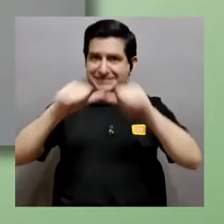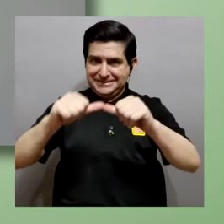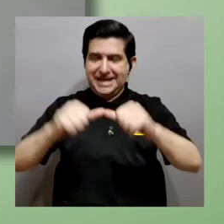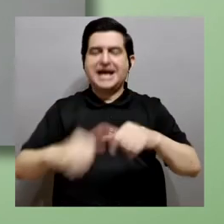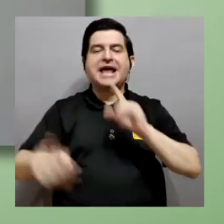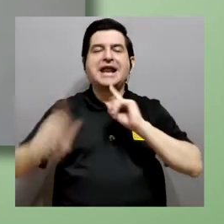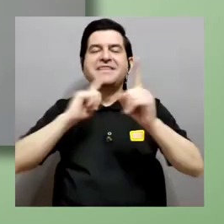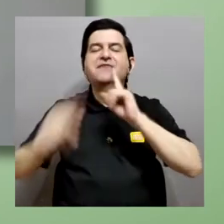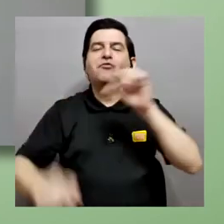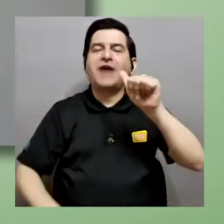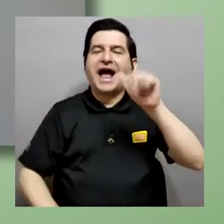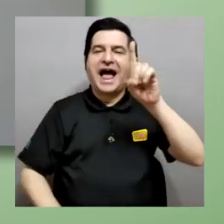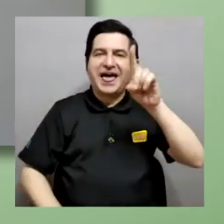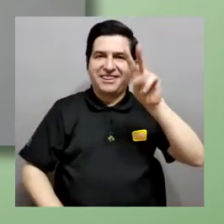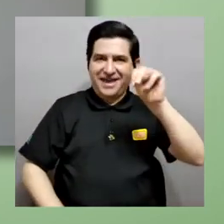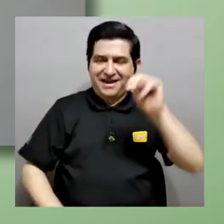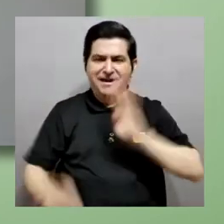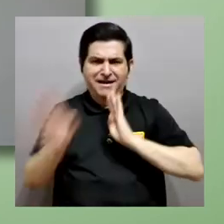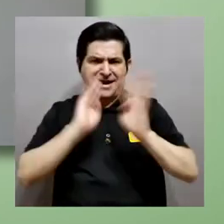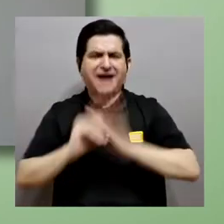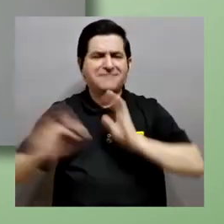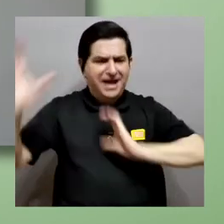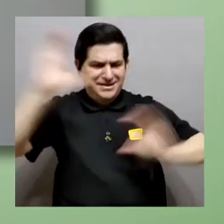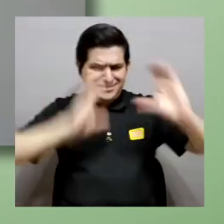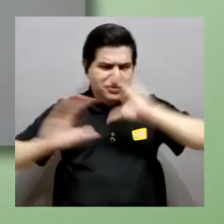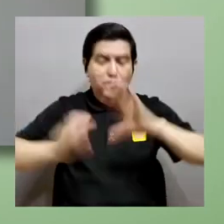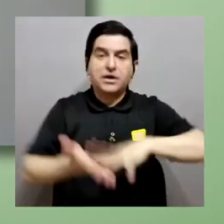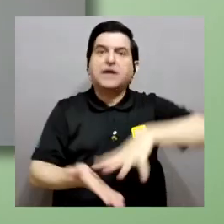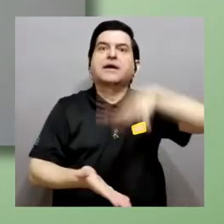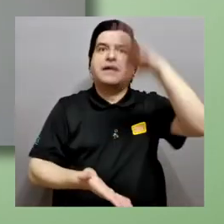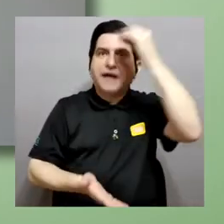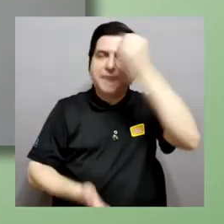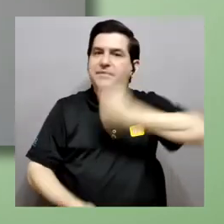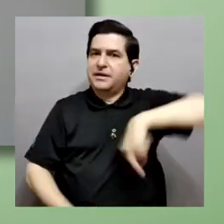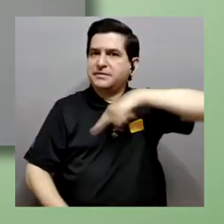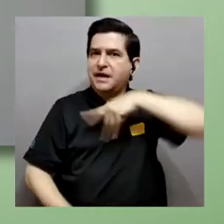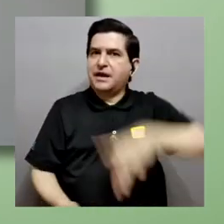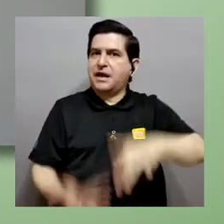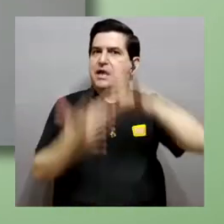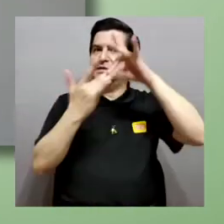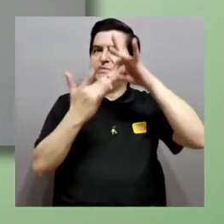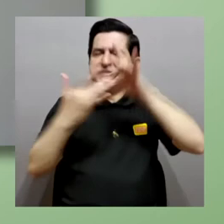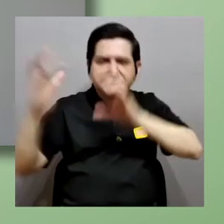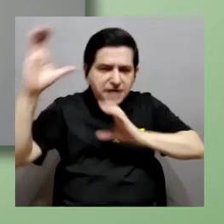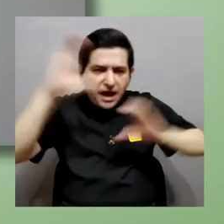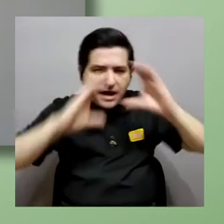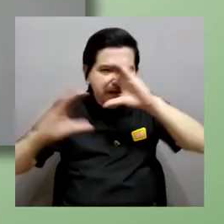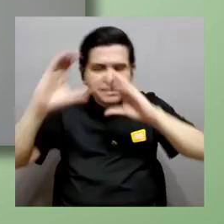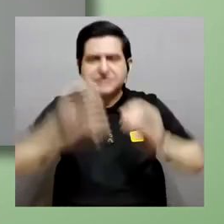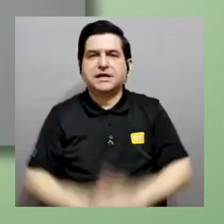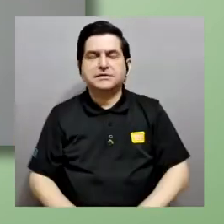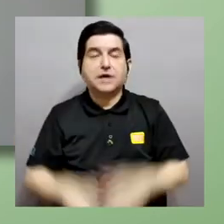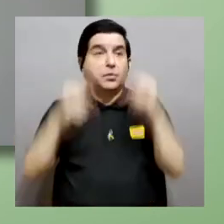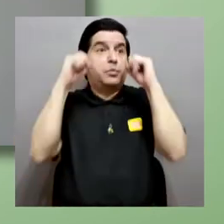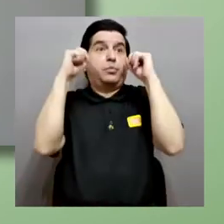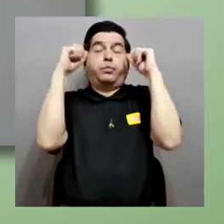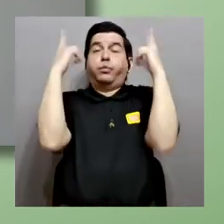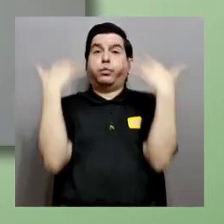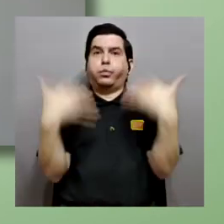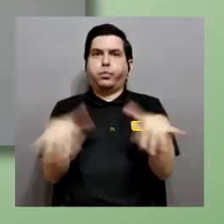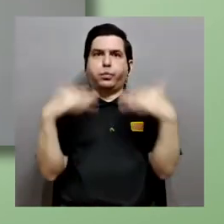continuamos con divulga adn hablando de ciencia y aprendiendo sobre todo de ciencia y cada vez